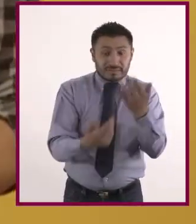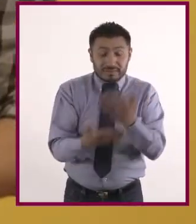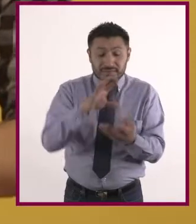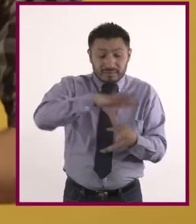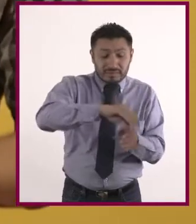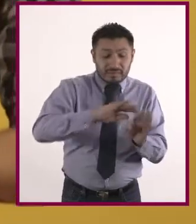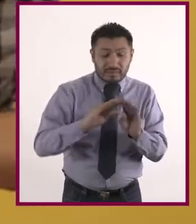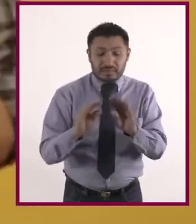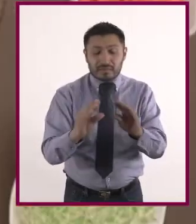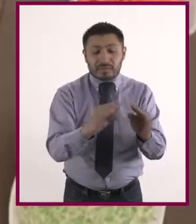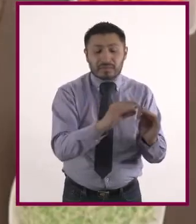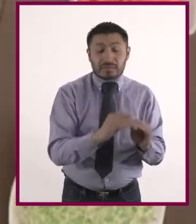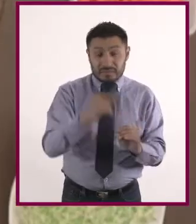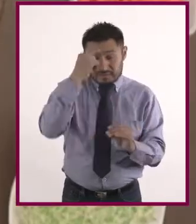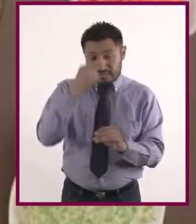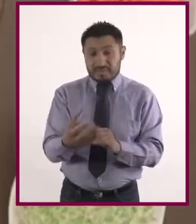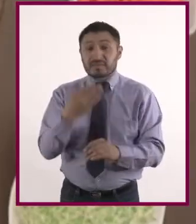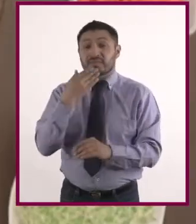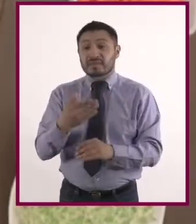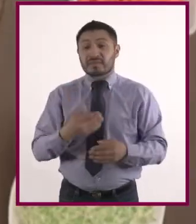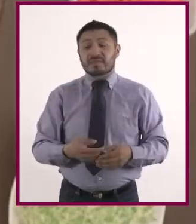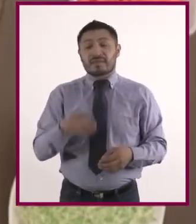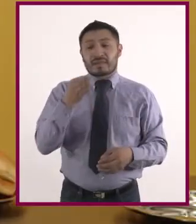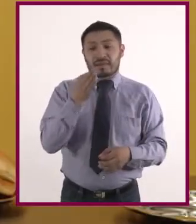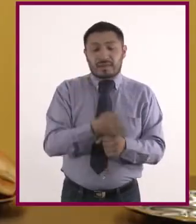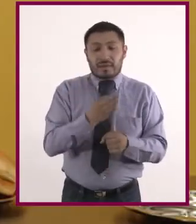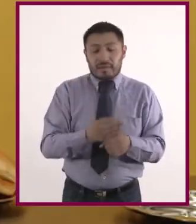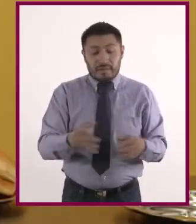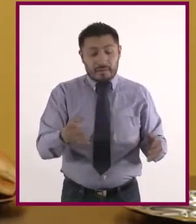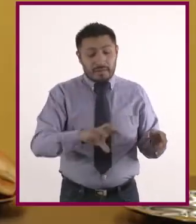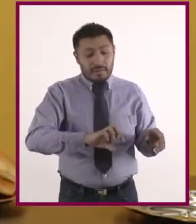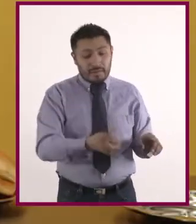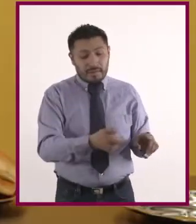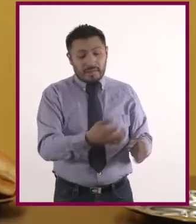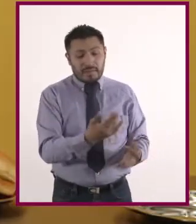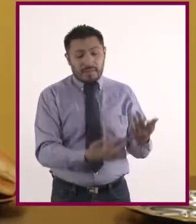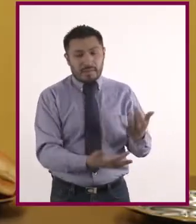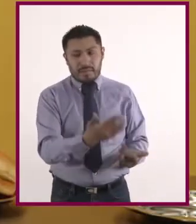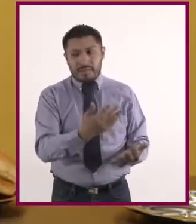Entonces voy prendiendo ya mi sartén y agregando